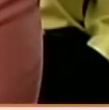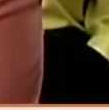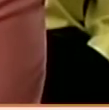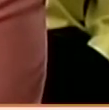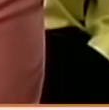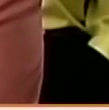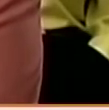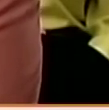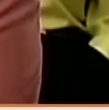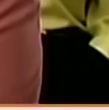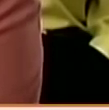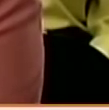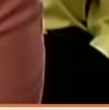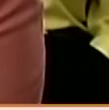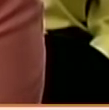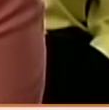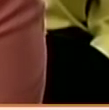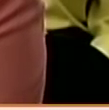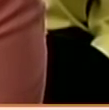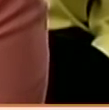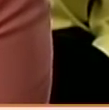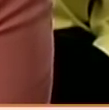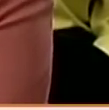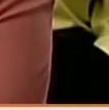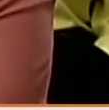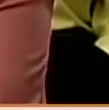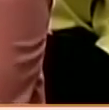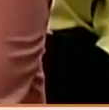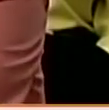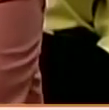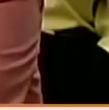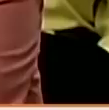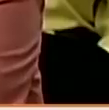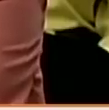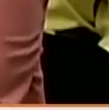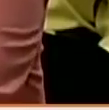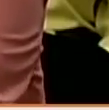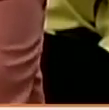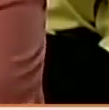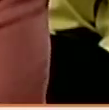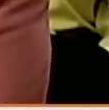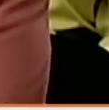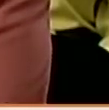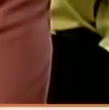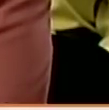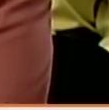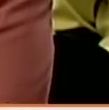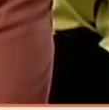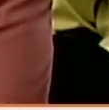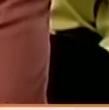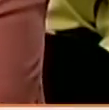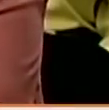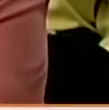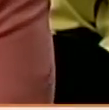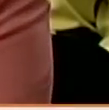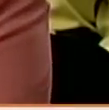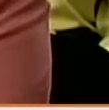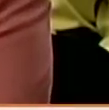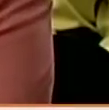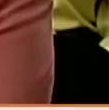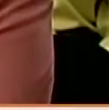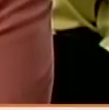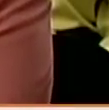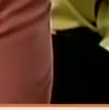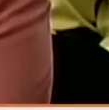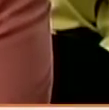como usted dice, defender el derecho a la paz? Y en lo particular, tomando en cuenta las actividades que están